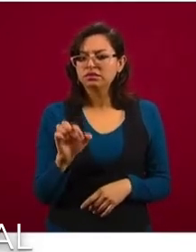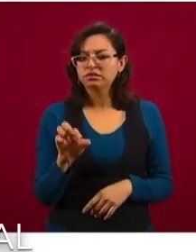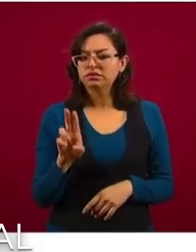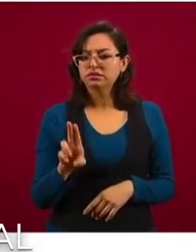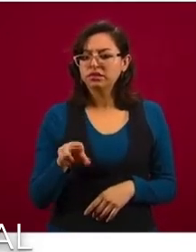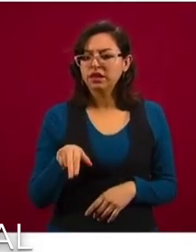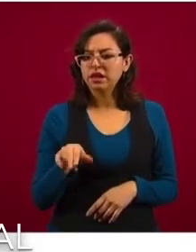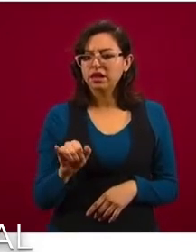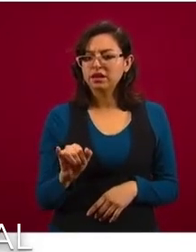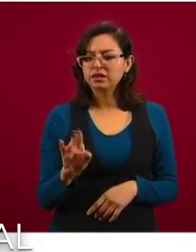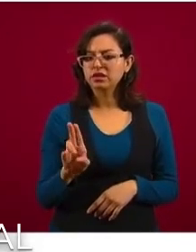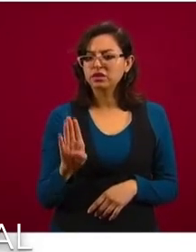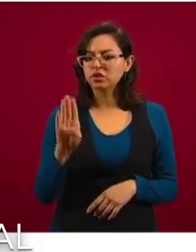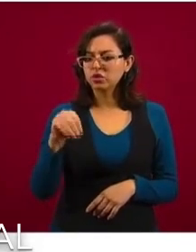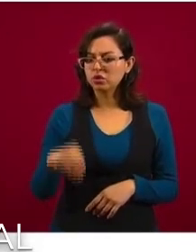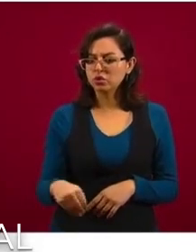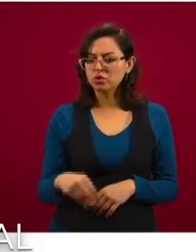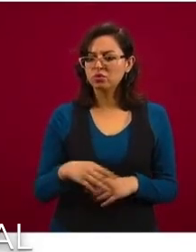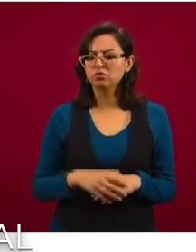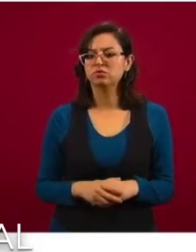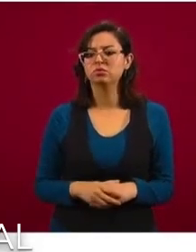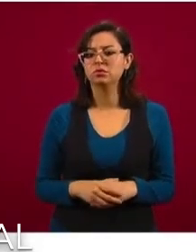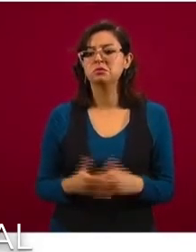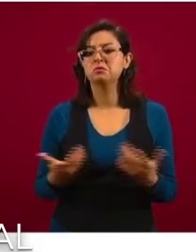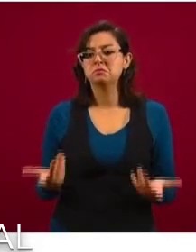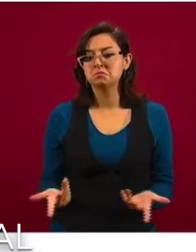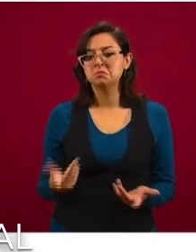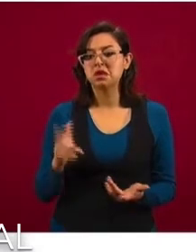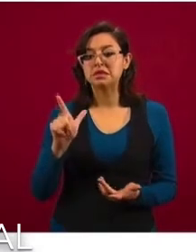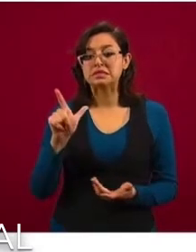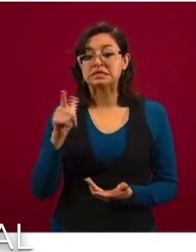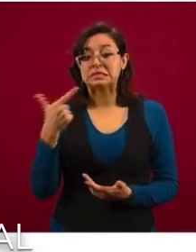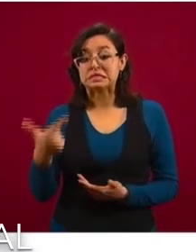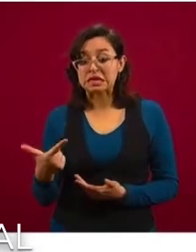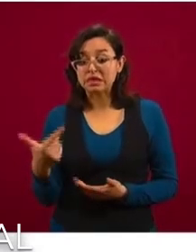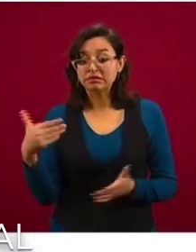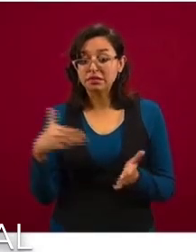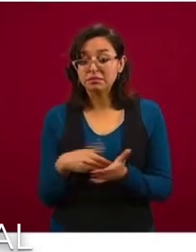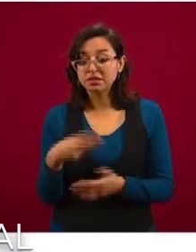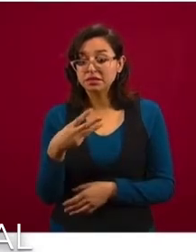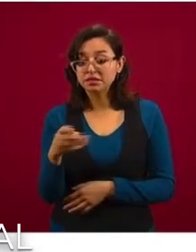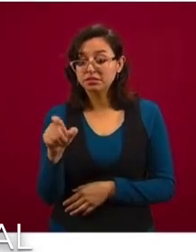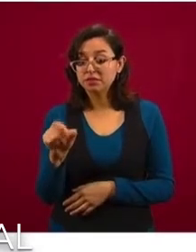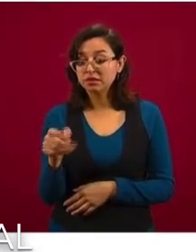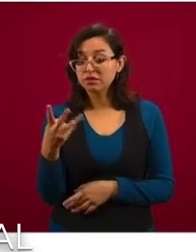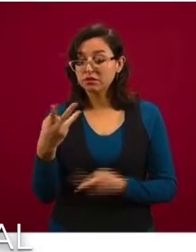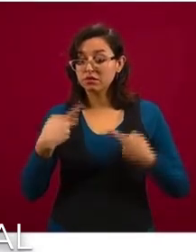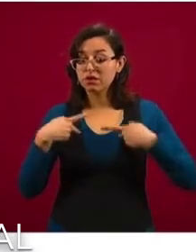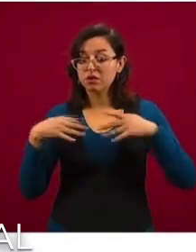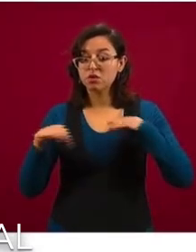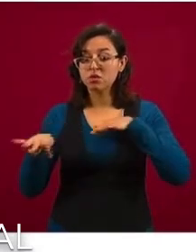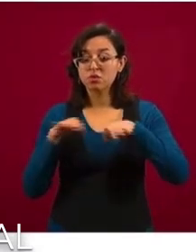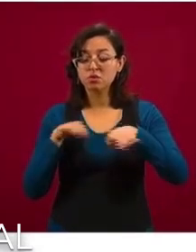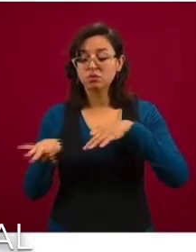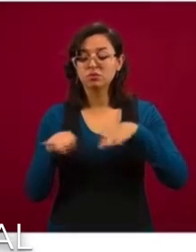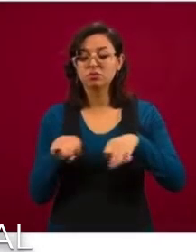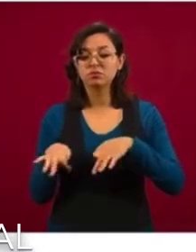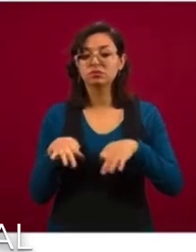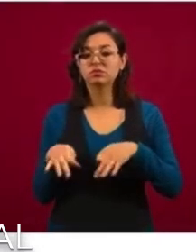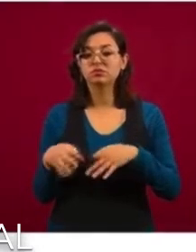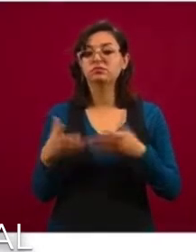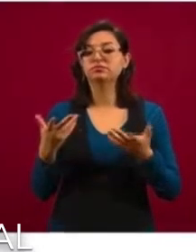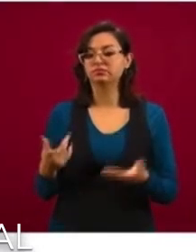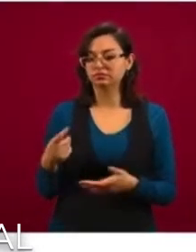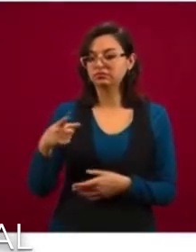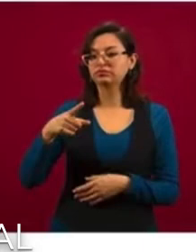trescientos veinticuatro trabajadores. Ellos, al tener una, digamos, una actividad esencial, lo que han logrado hacer es